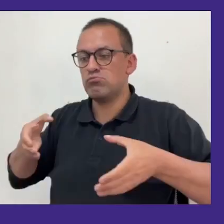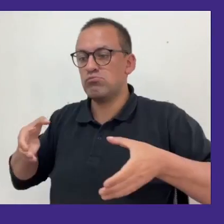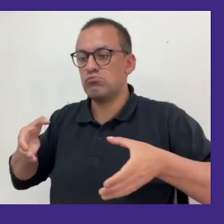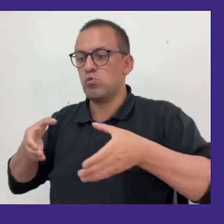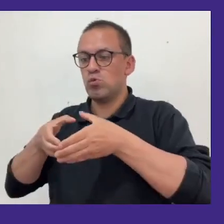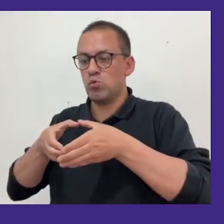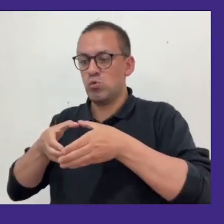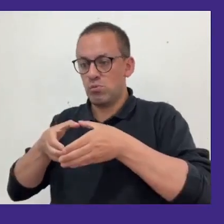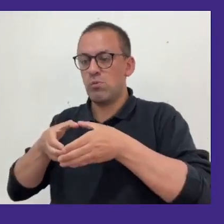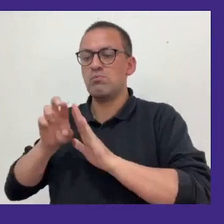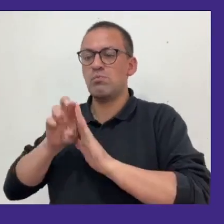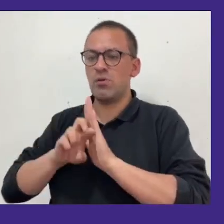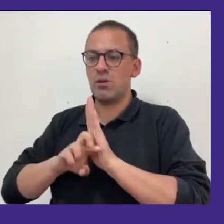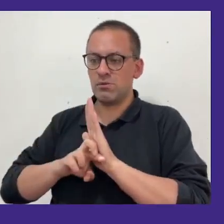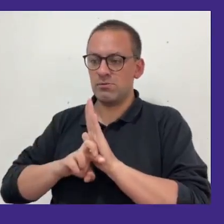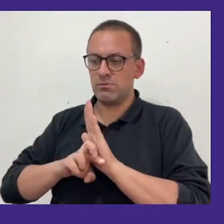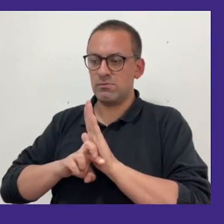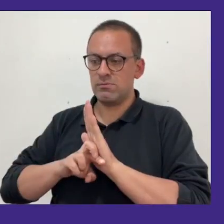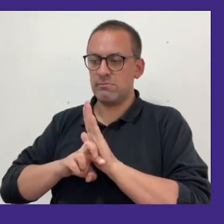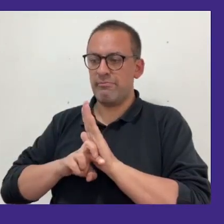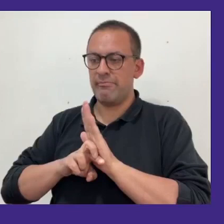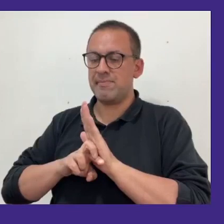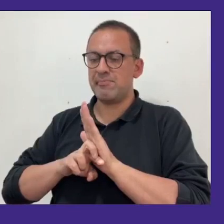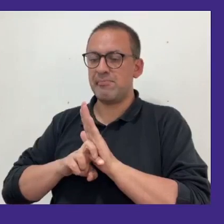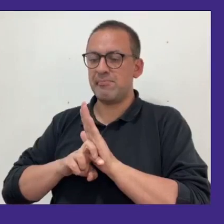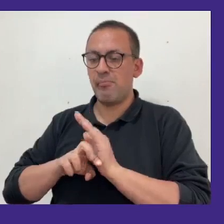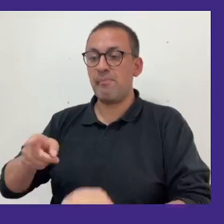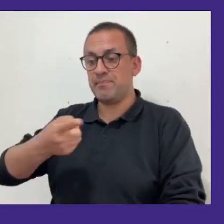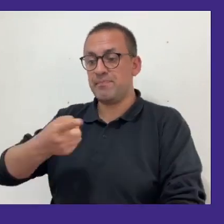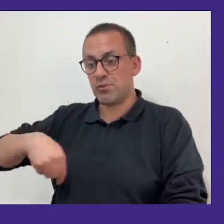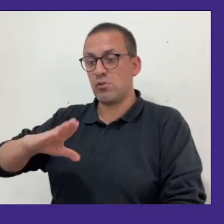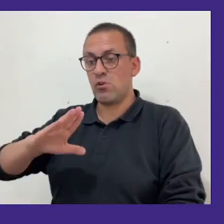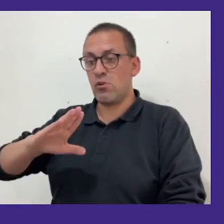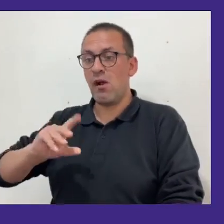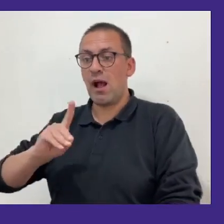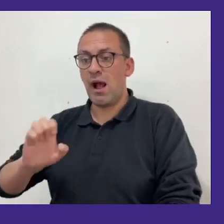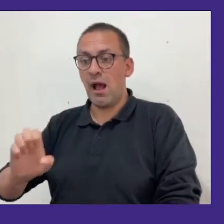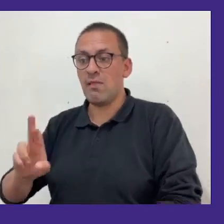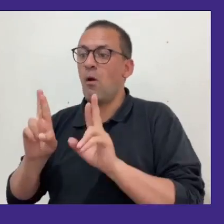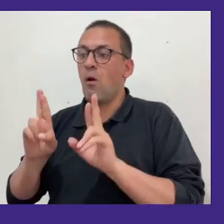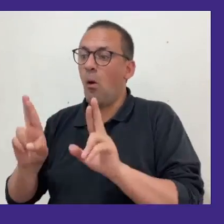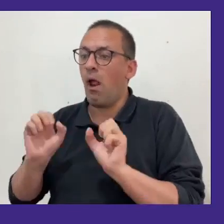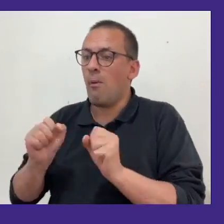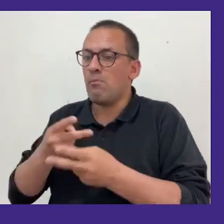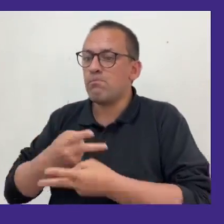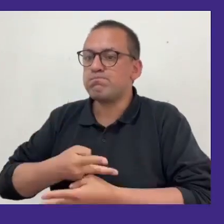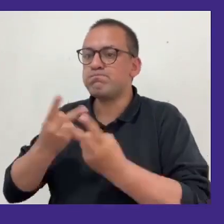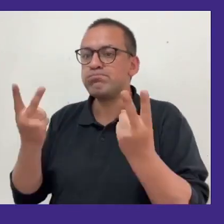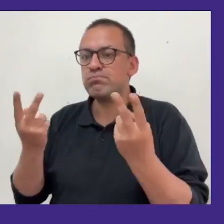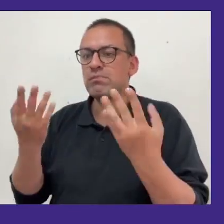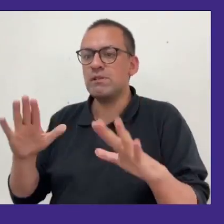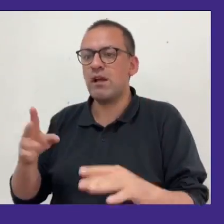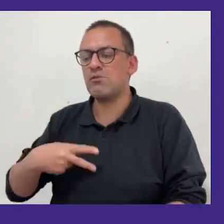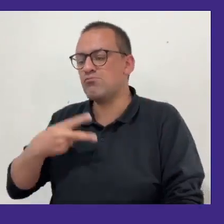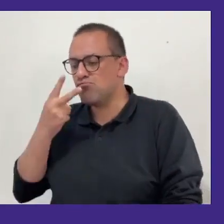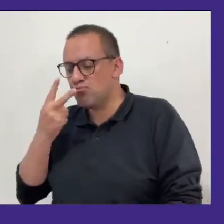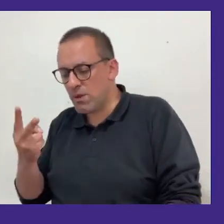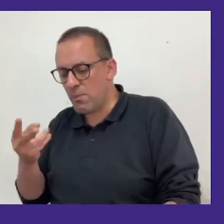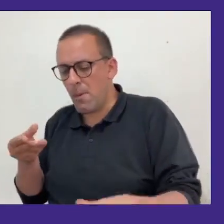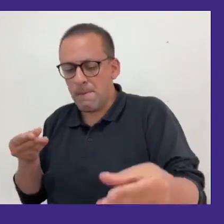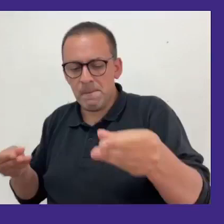este este proyecto y nosotros como CAD esperamos que pueda salir a la luz porque ya claro nosotros vimos